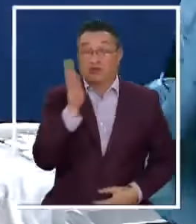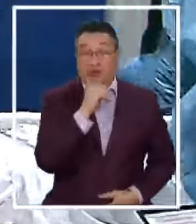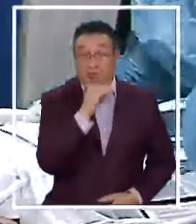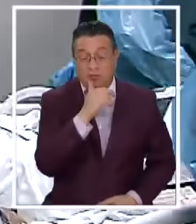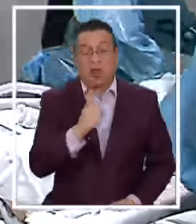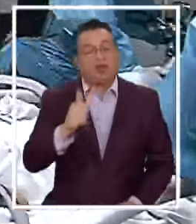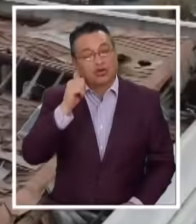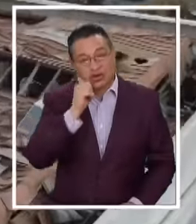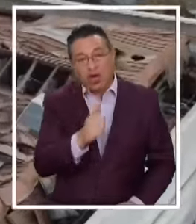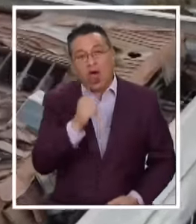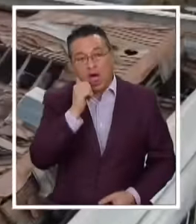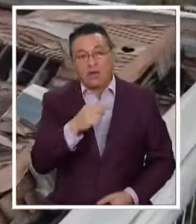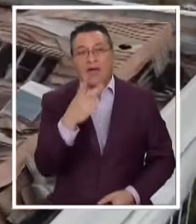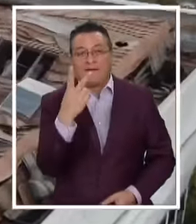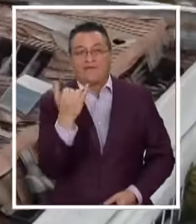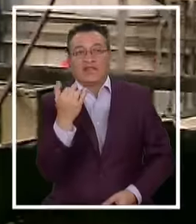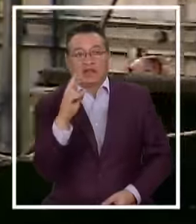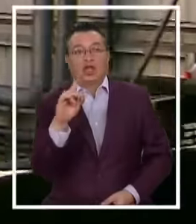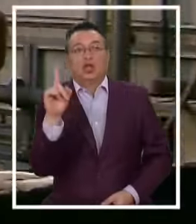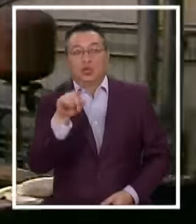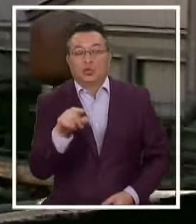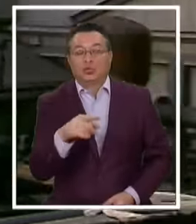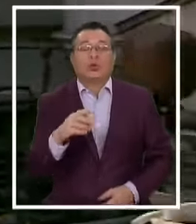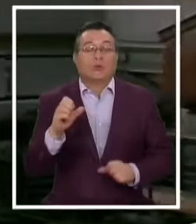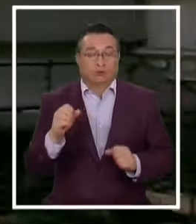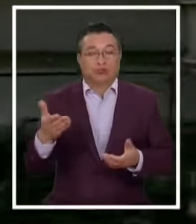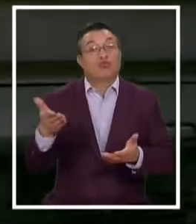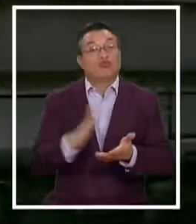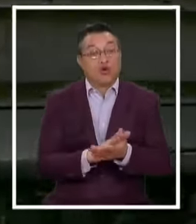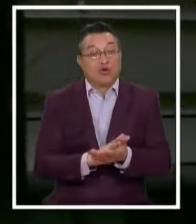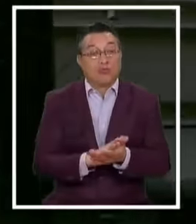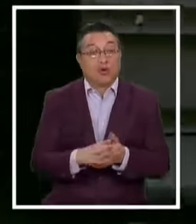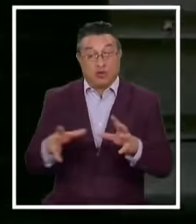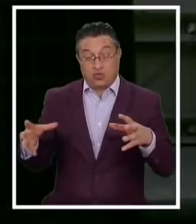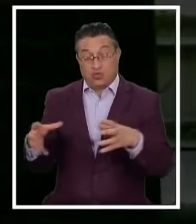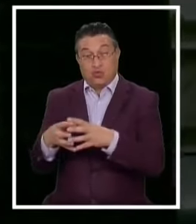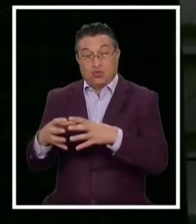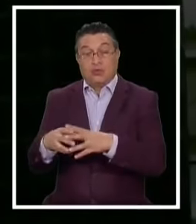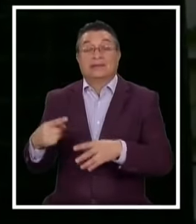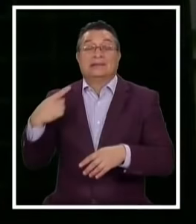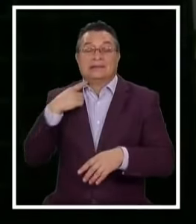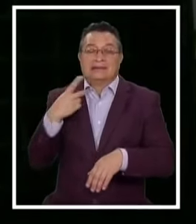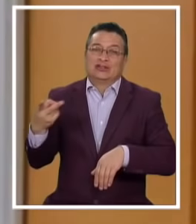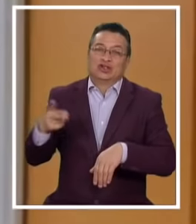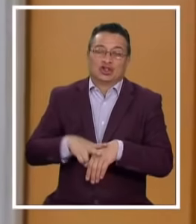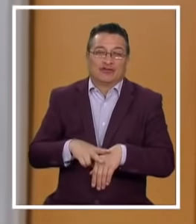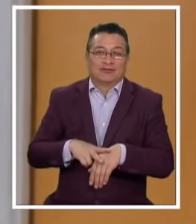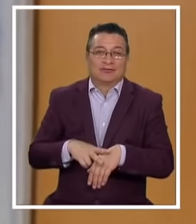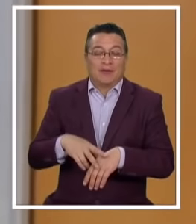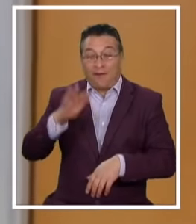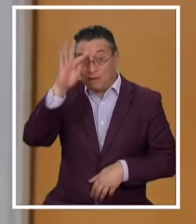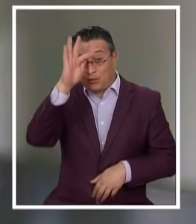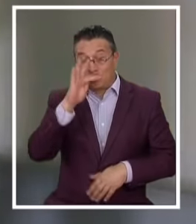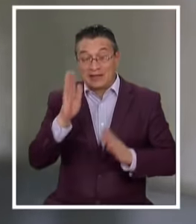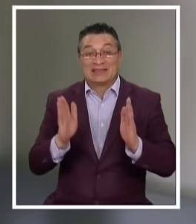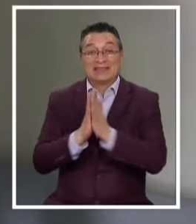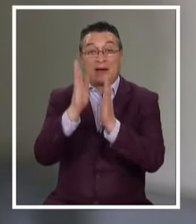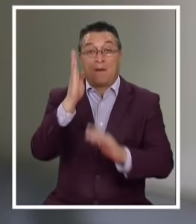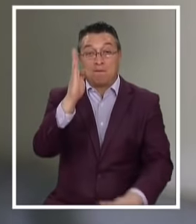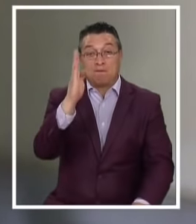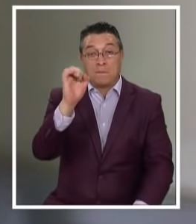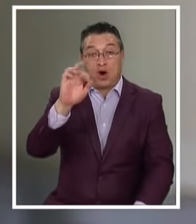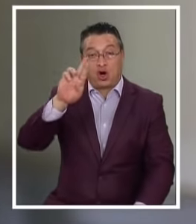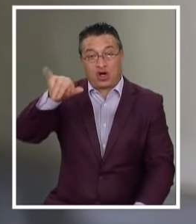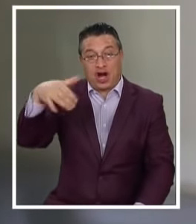se enfrentan día a día A un virus Que llega a ser mortal Pero un grupo Ha sido doblemente golpeado Los funcionarios Del hospital San Borja